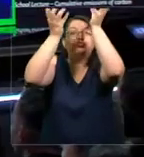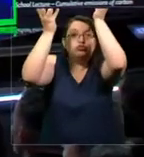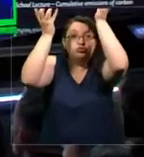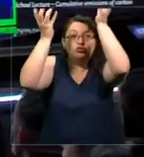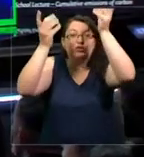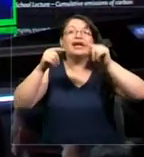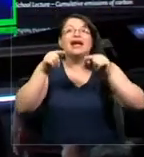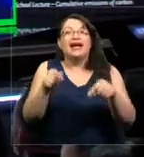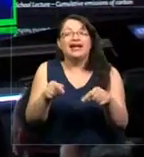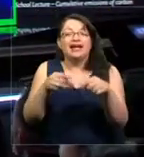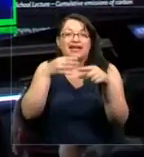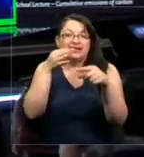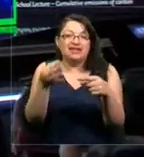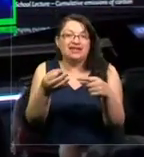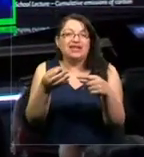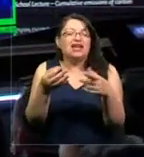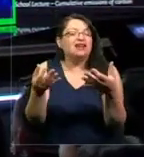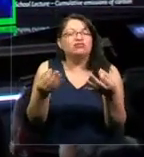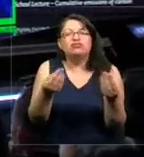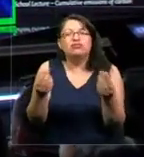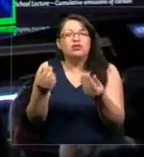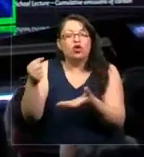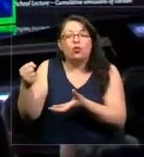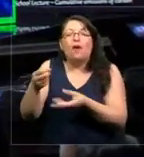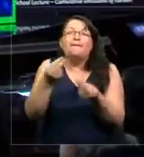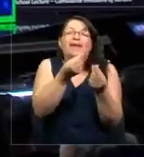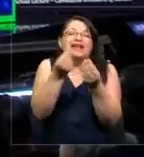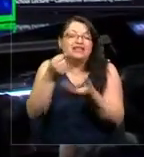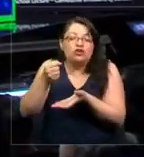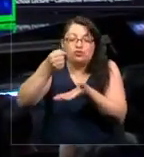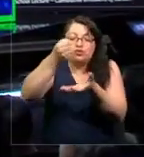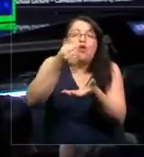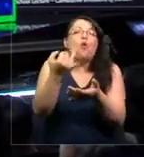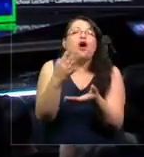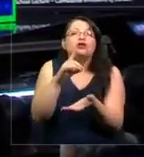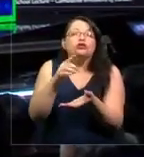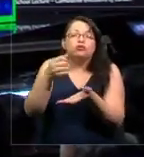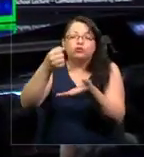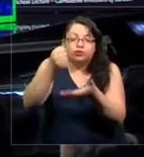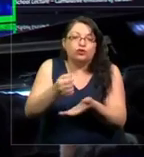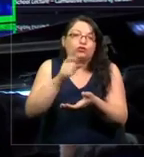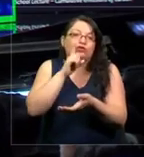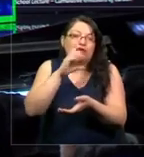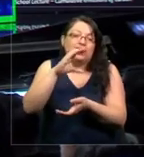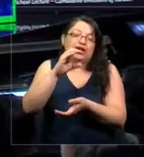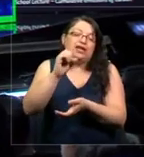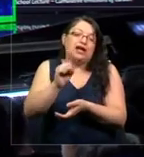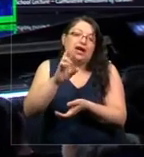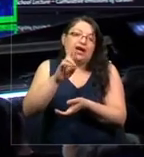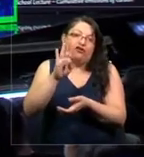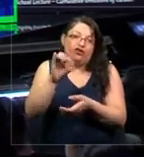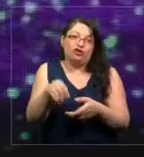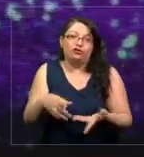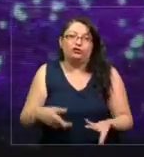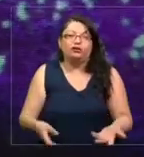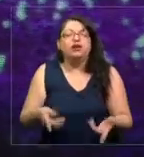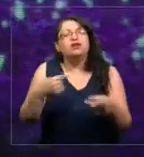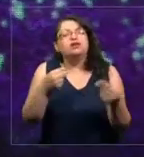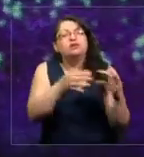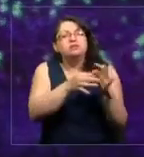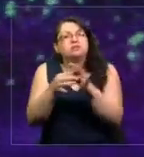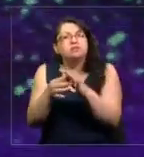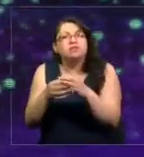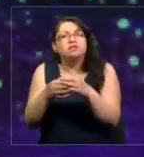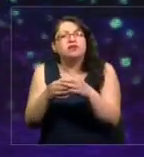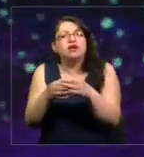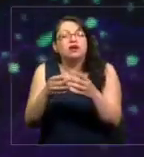concepto de presupuesto de carbono. Esto tiene la siguiente consecuencia también. Imaginémonos